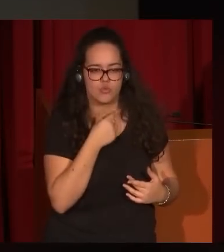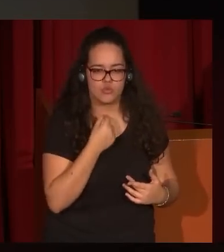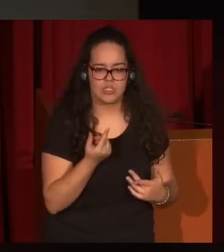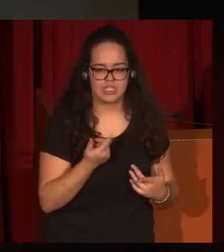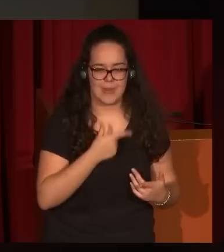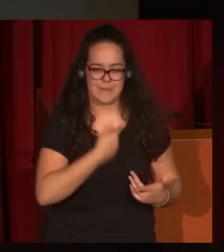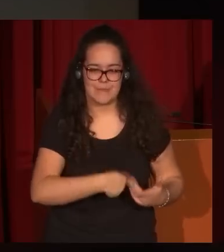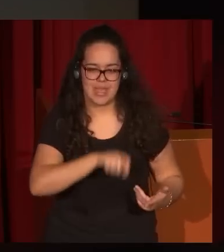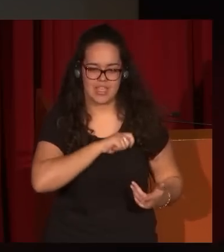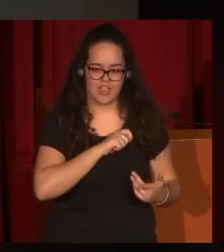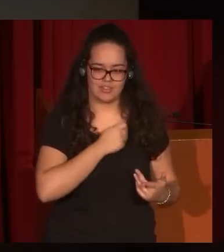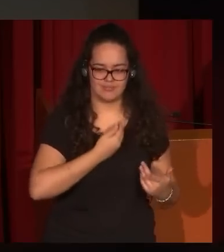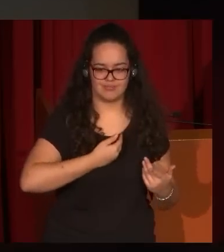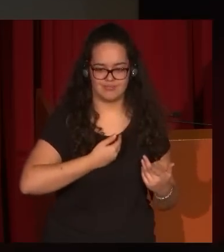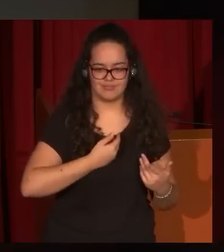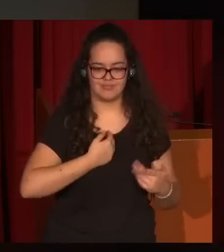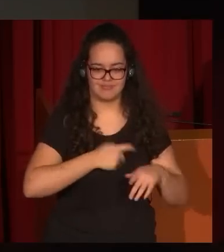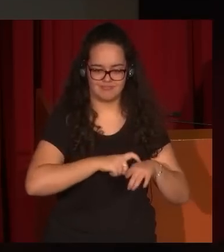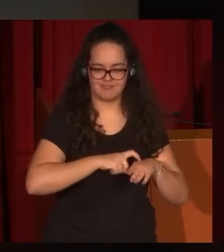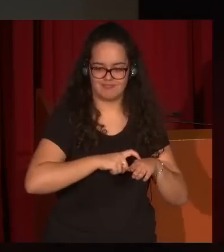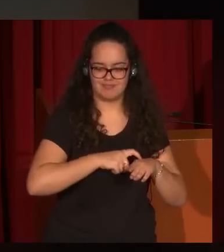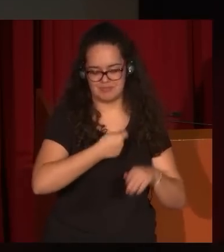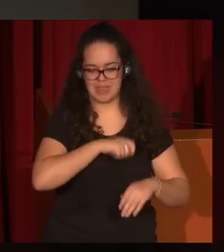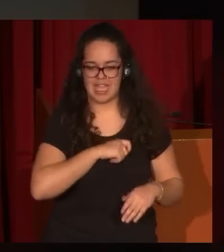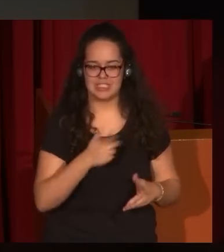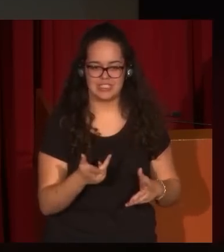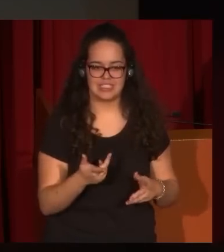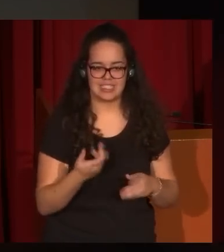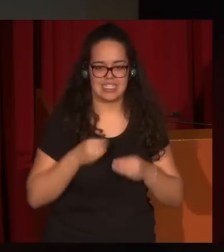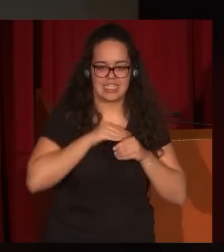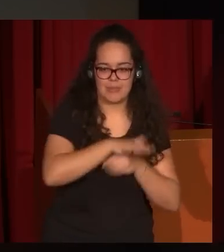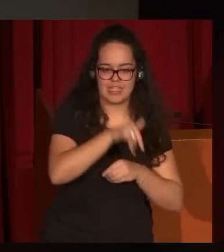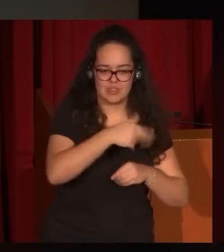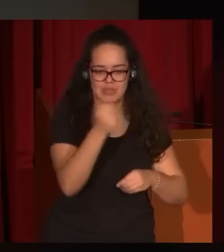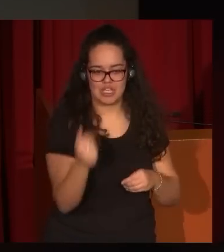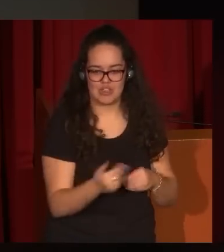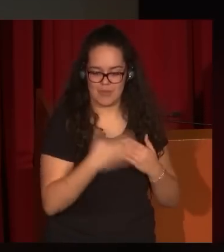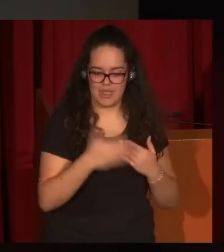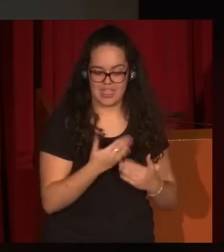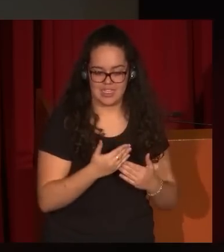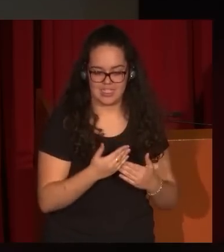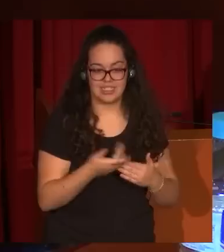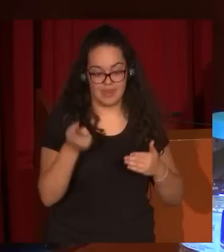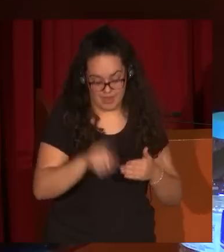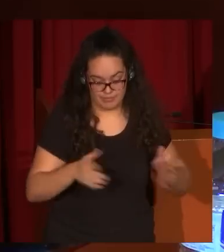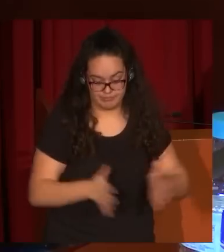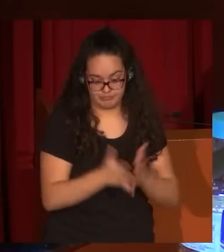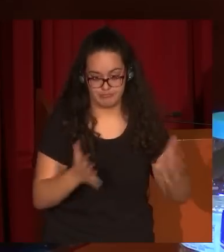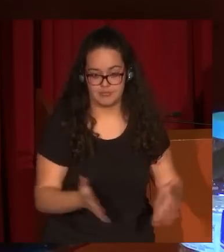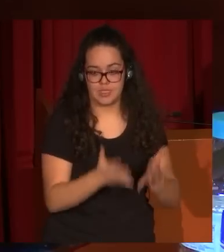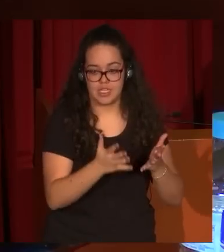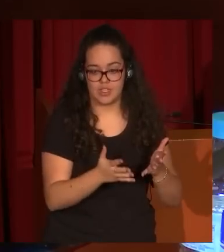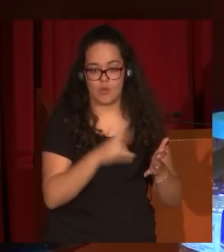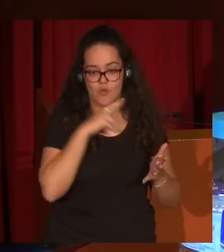lo español, de lo castizo, también se transmite a través de esos pintores contemporáneos. Por cierto, exaltado y puesto en valor por